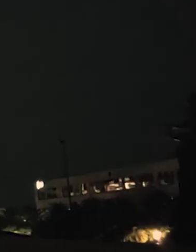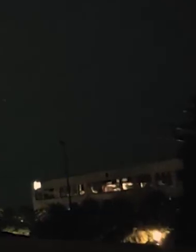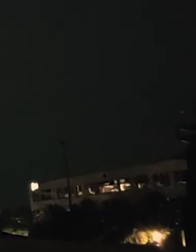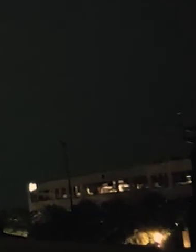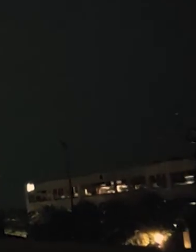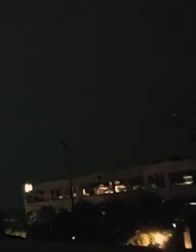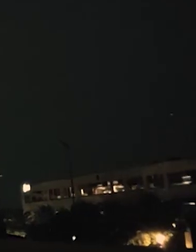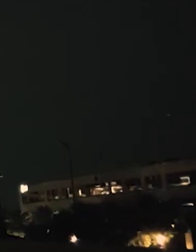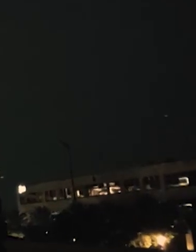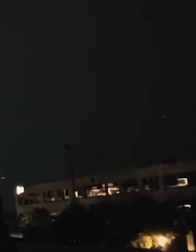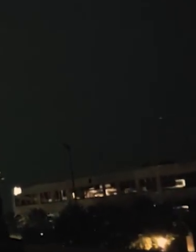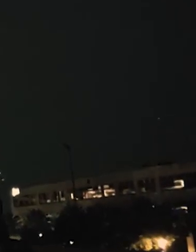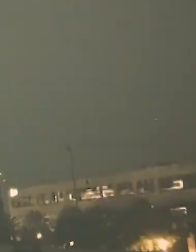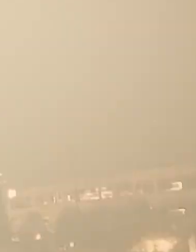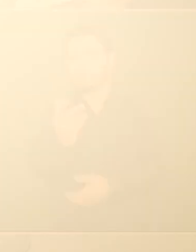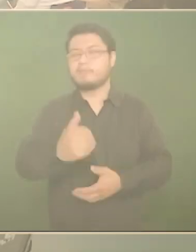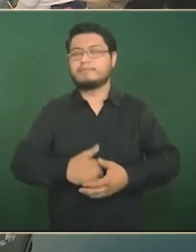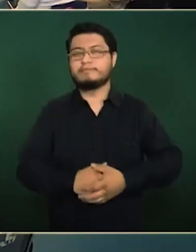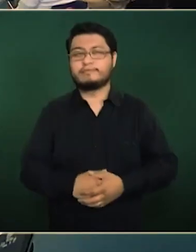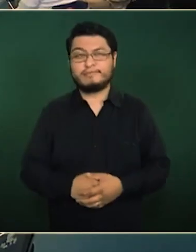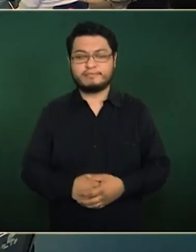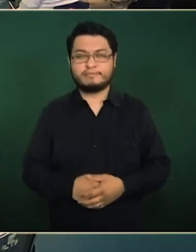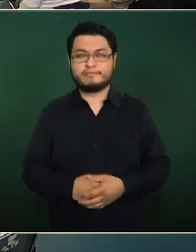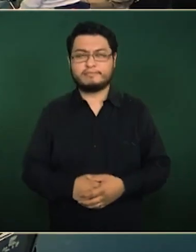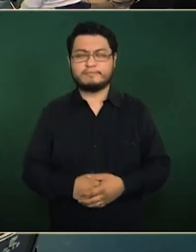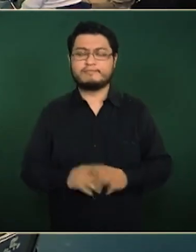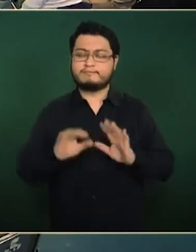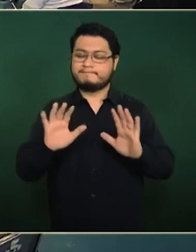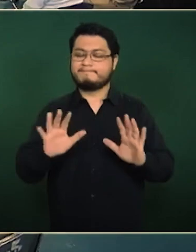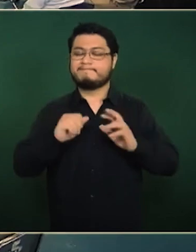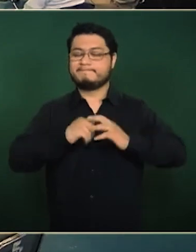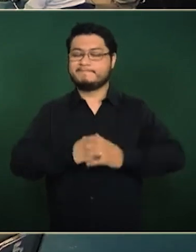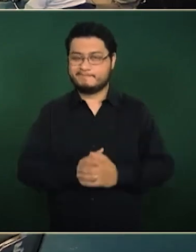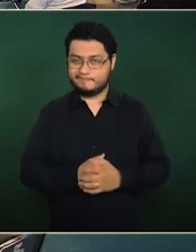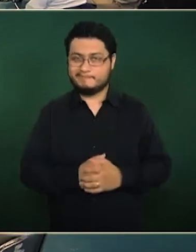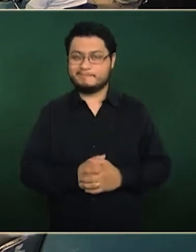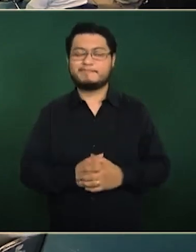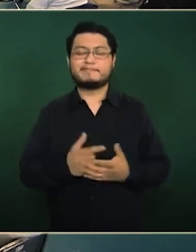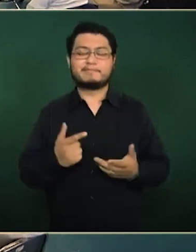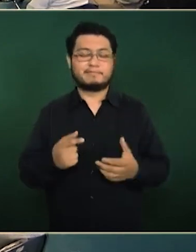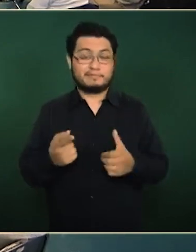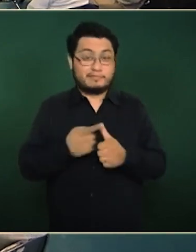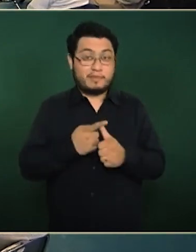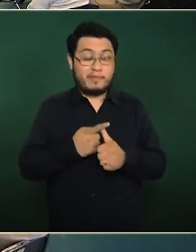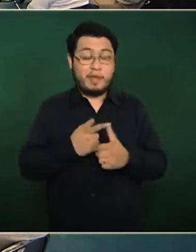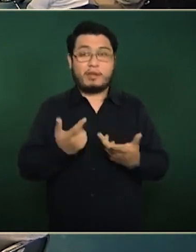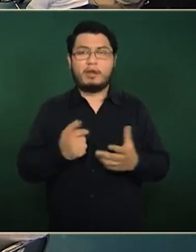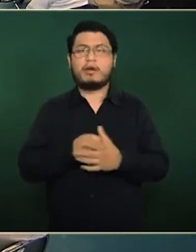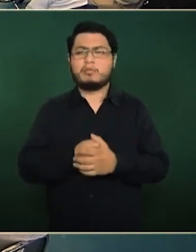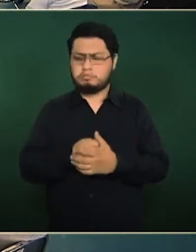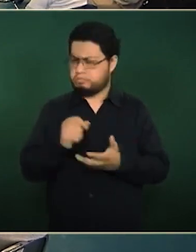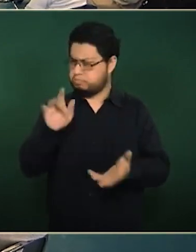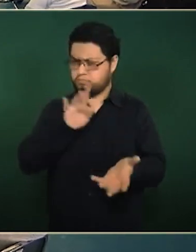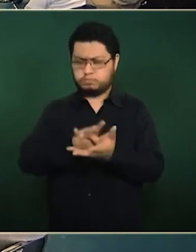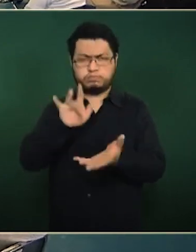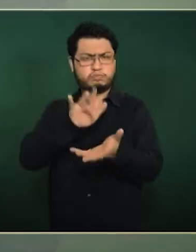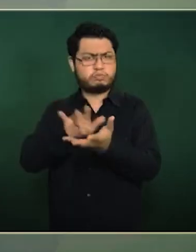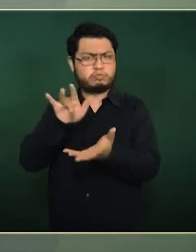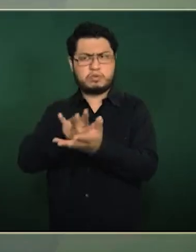al monumento a la revolución. Bueno, dar todas las facilidades para esta manifestación,